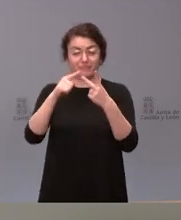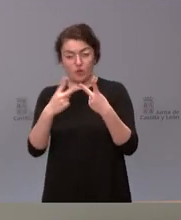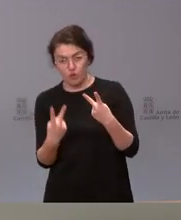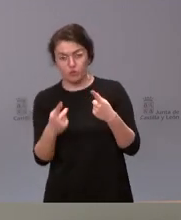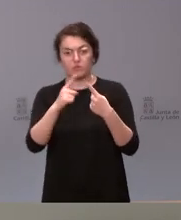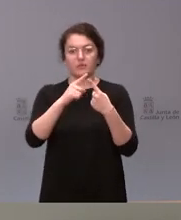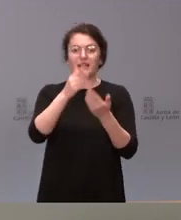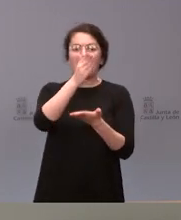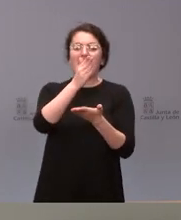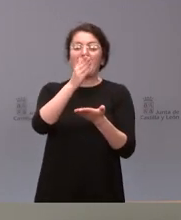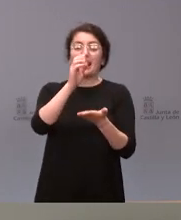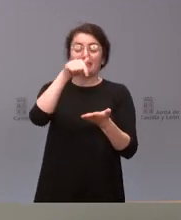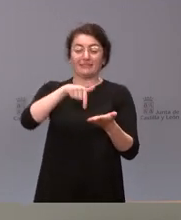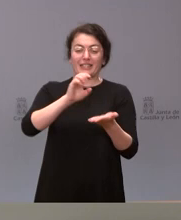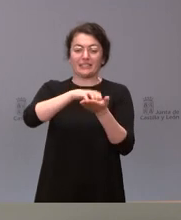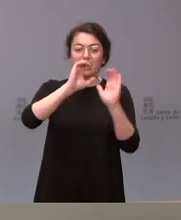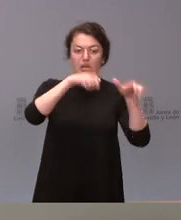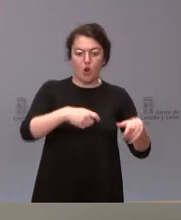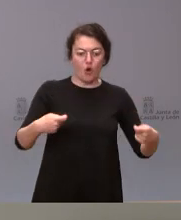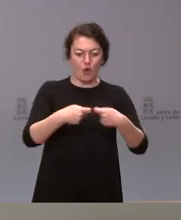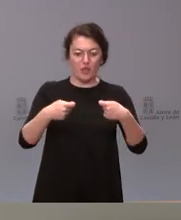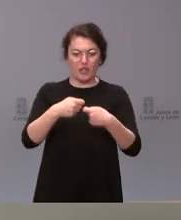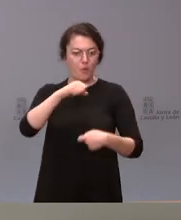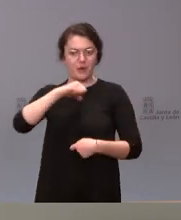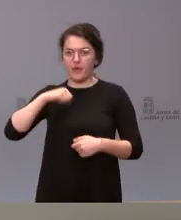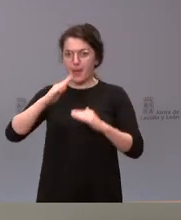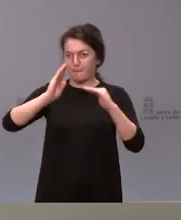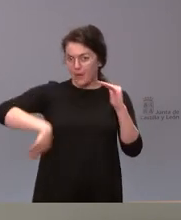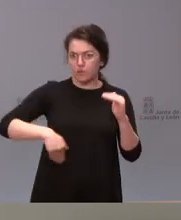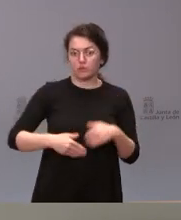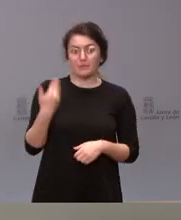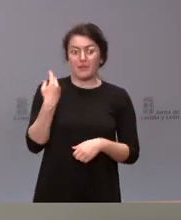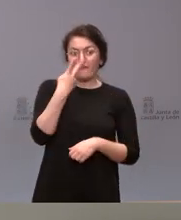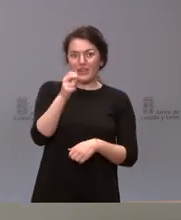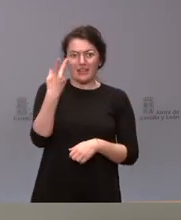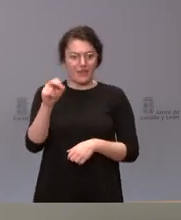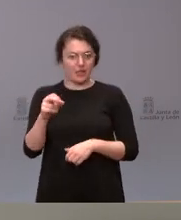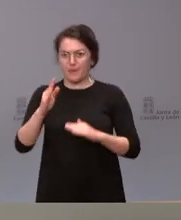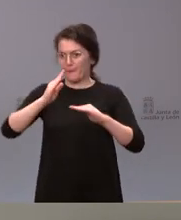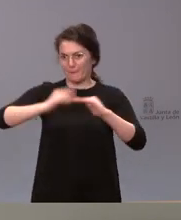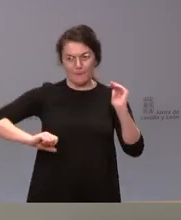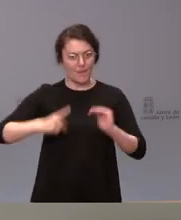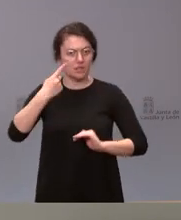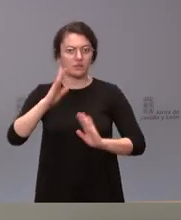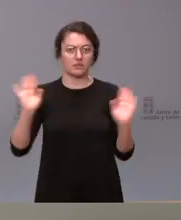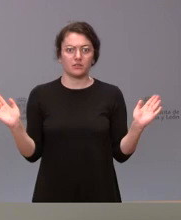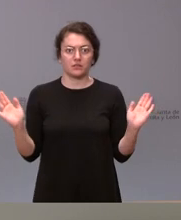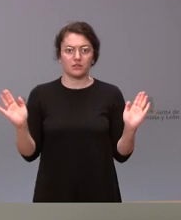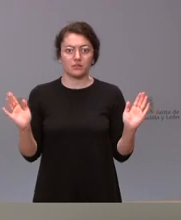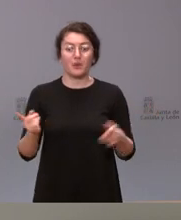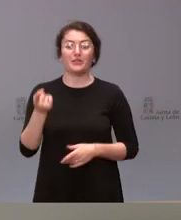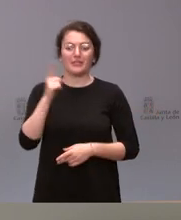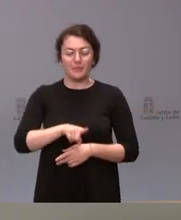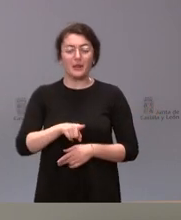con menos concertación privada que en el año 20 fuimos la que menos de todas pero que también el impacto de la pandemia ha hecho aumentar